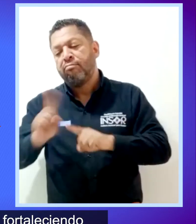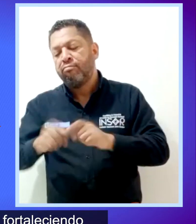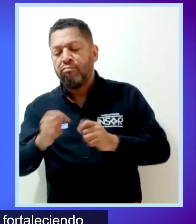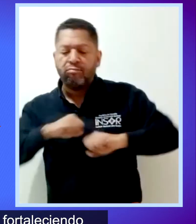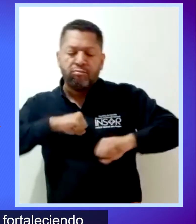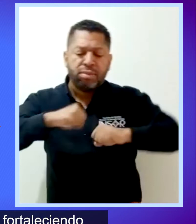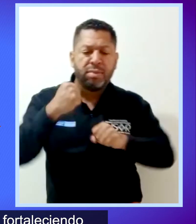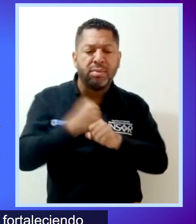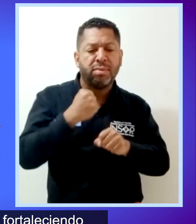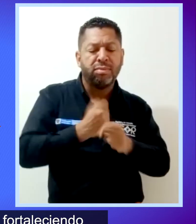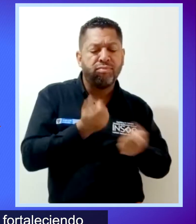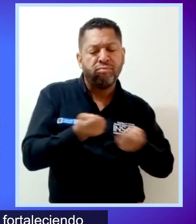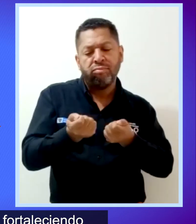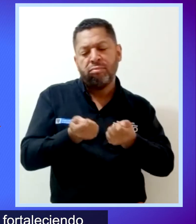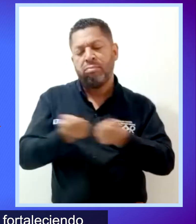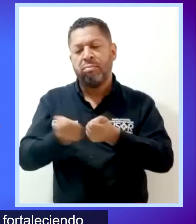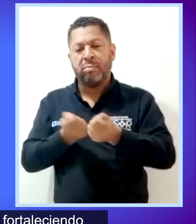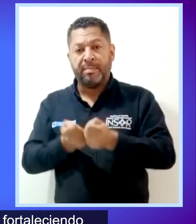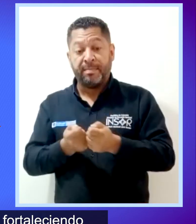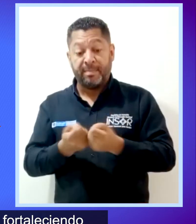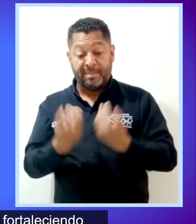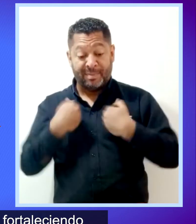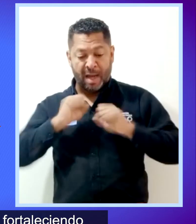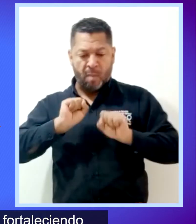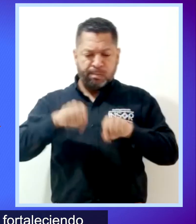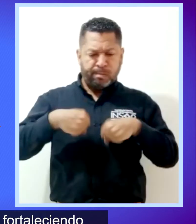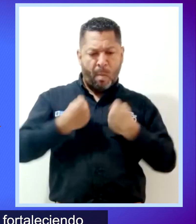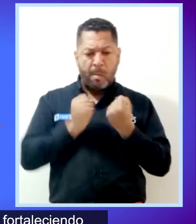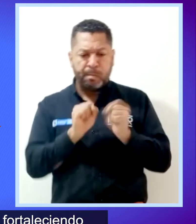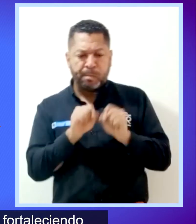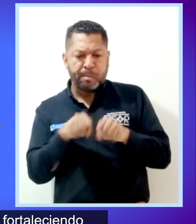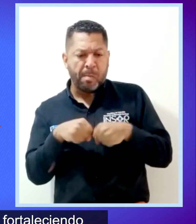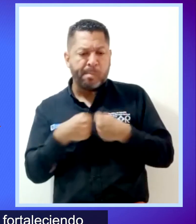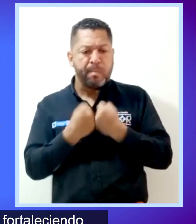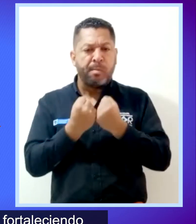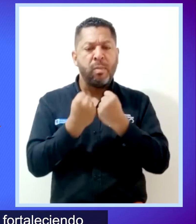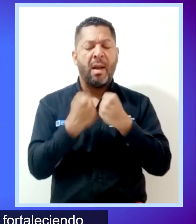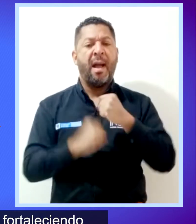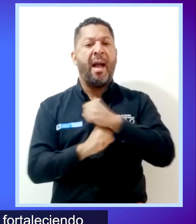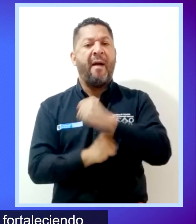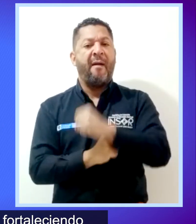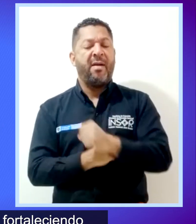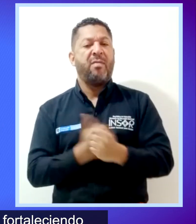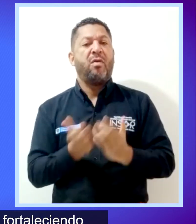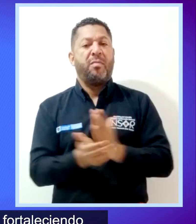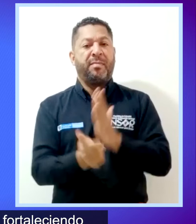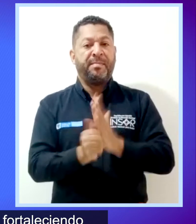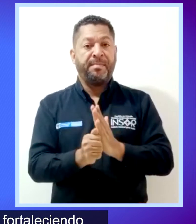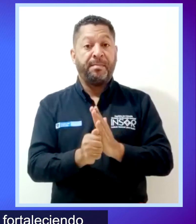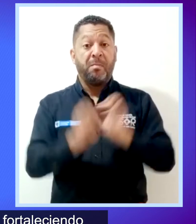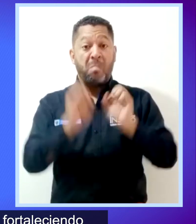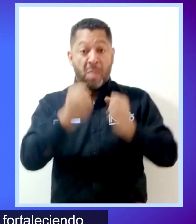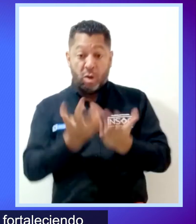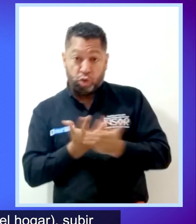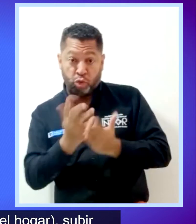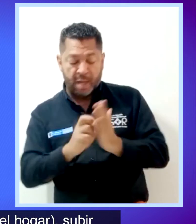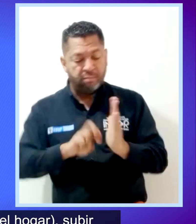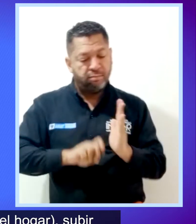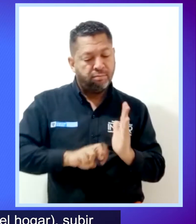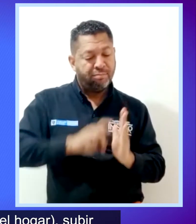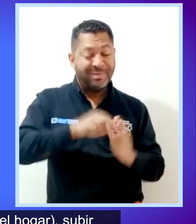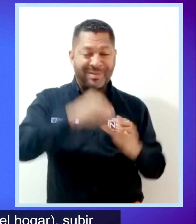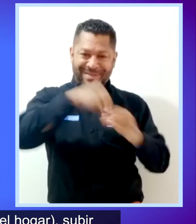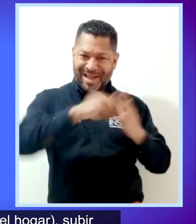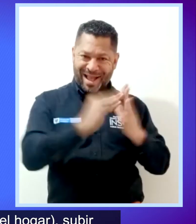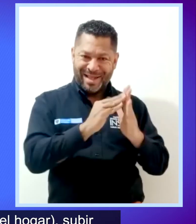de diferentes intensidades, fortaleciendo habilidades motoras básicas. Se sugiere subir